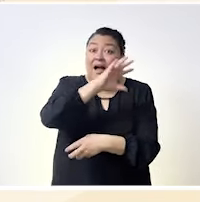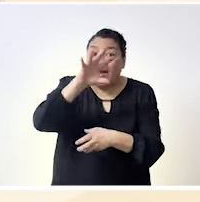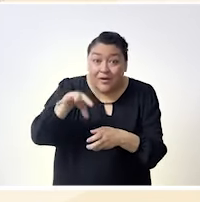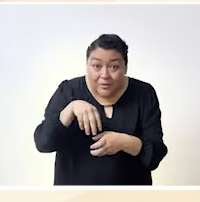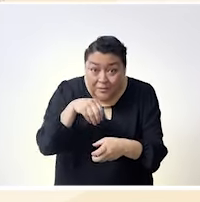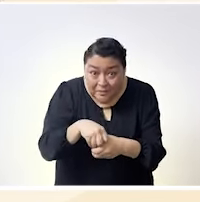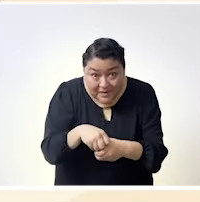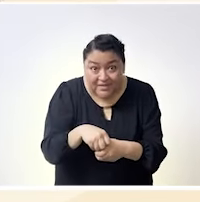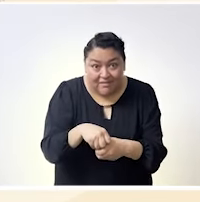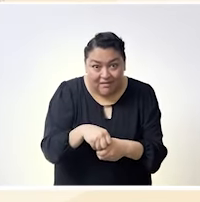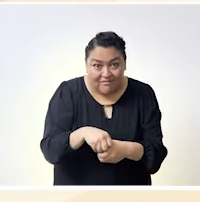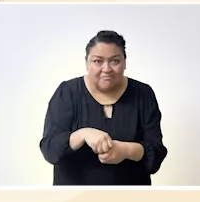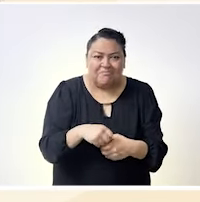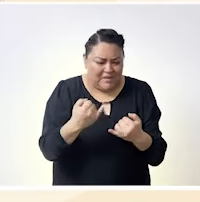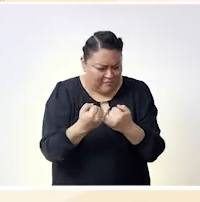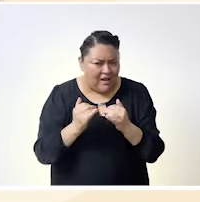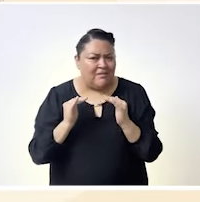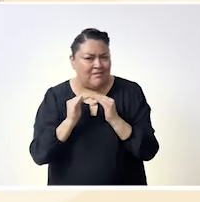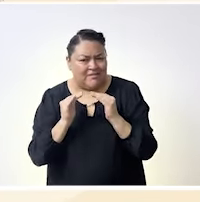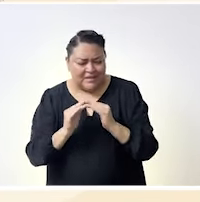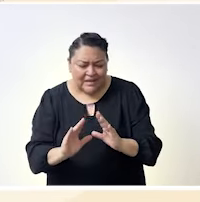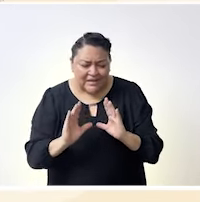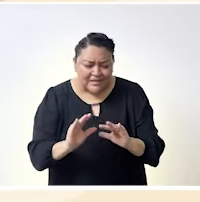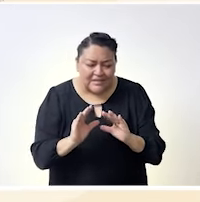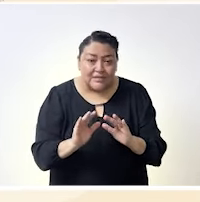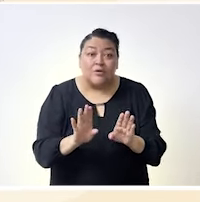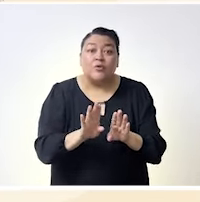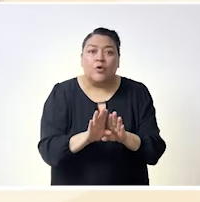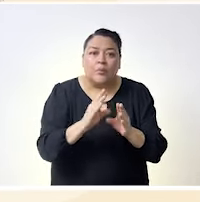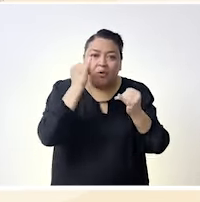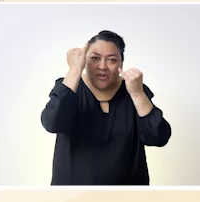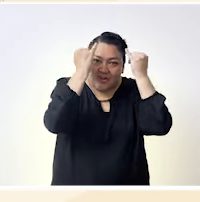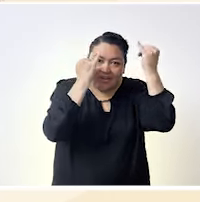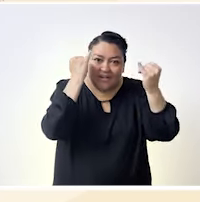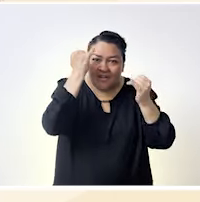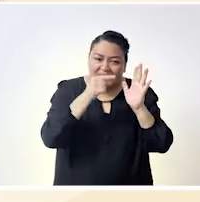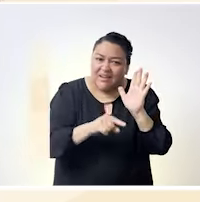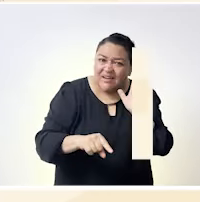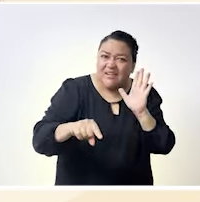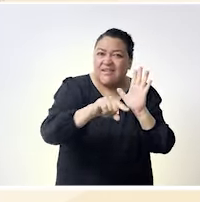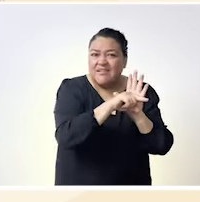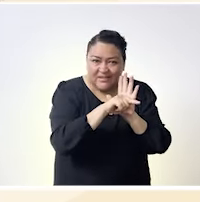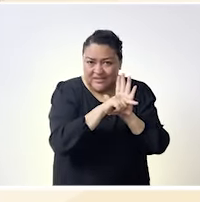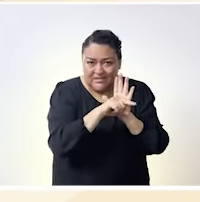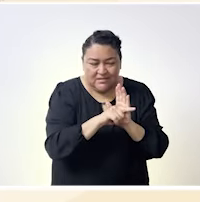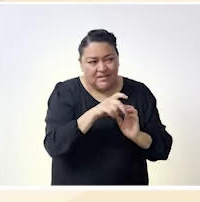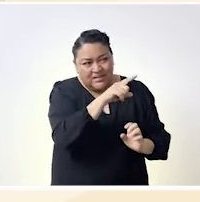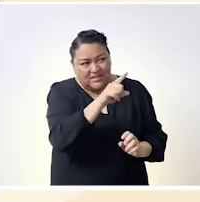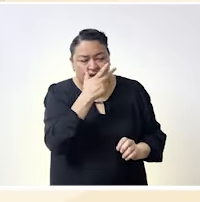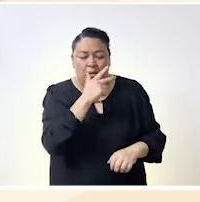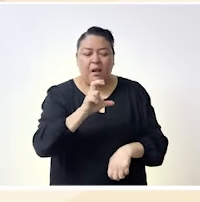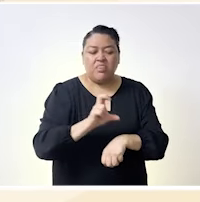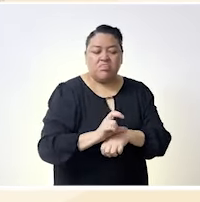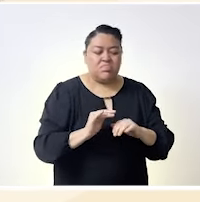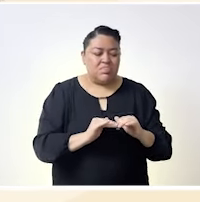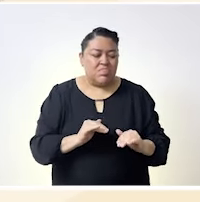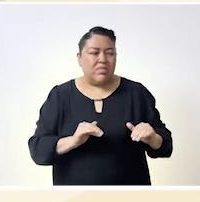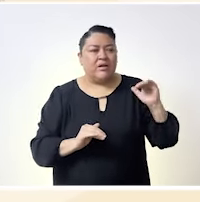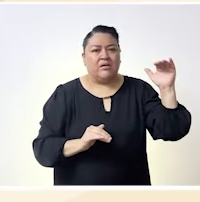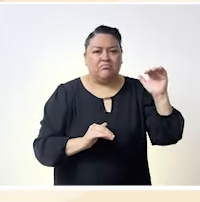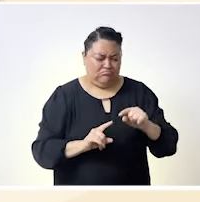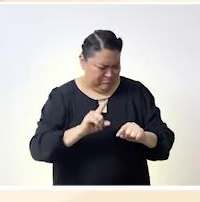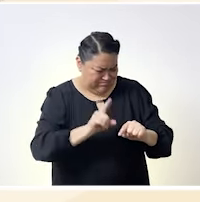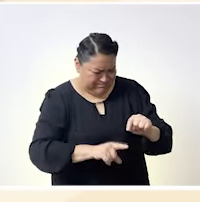espacios no solamente en el educativo sino también desde casa para ir combatiendo estos prejuicios en esta sociedad